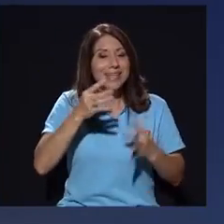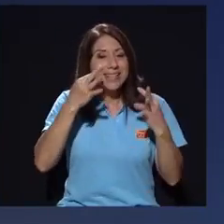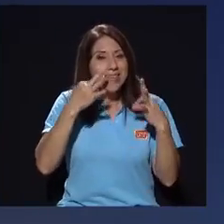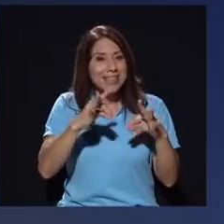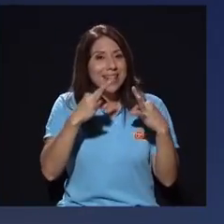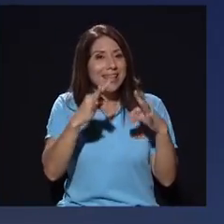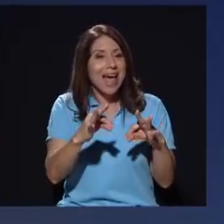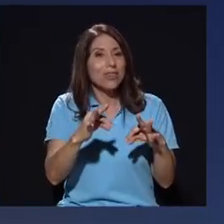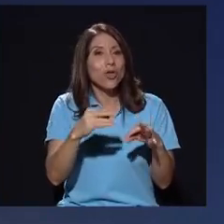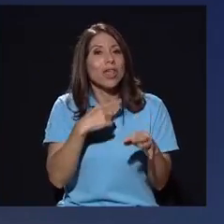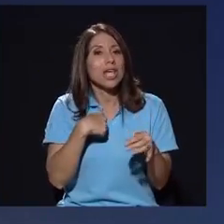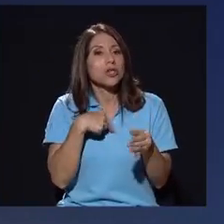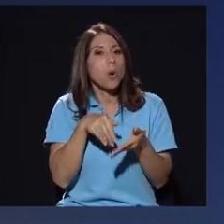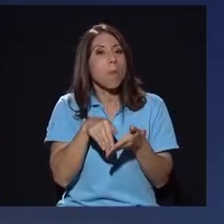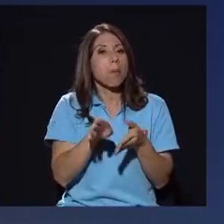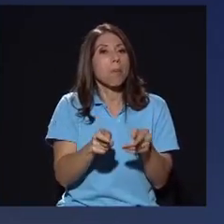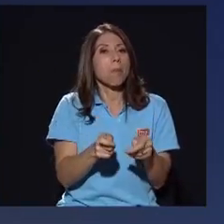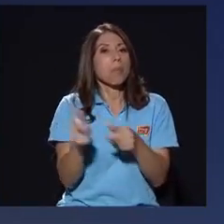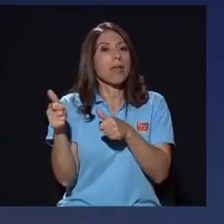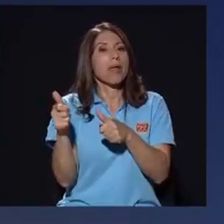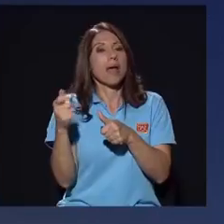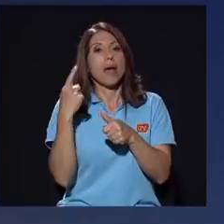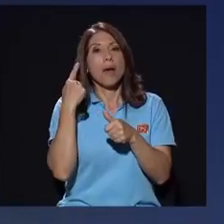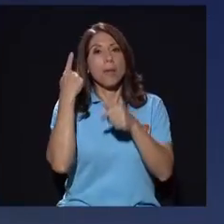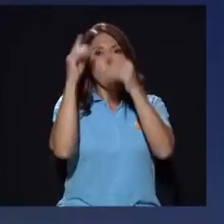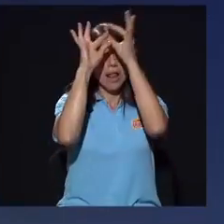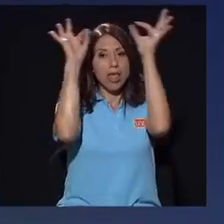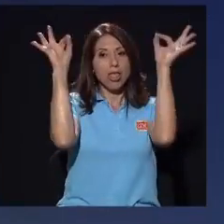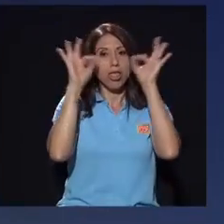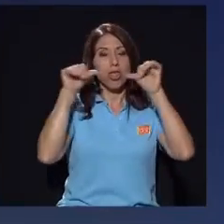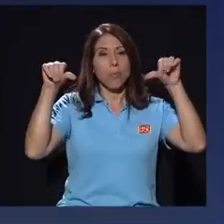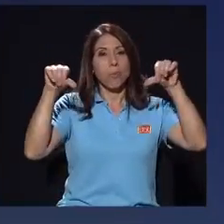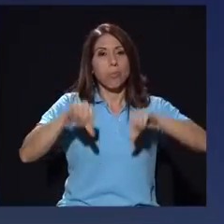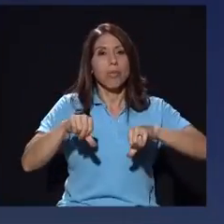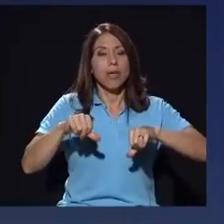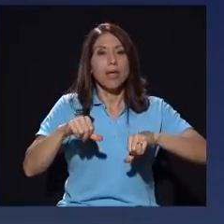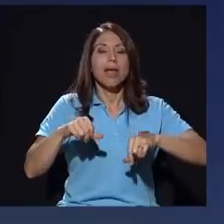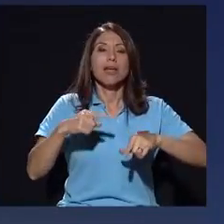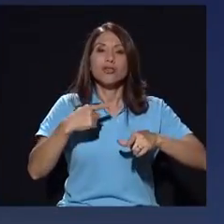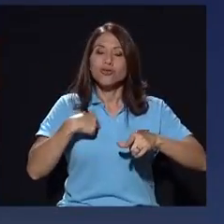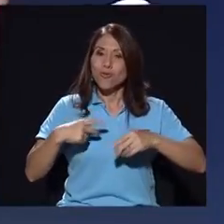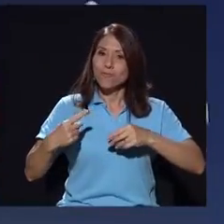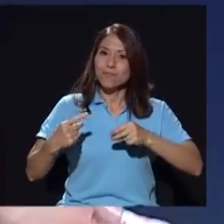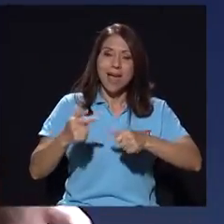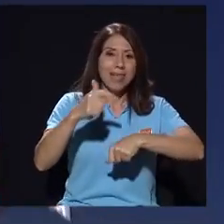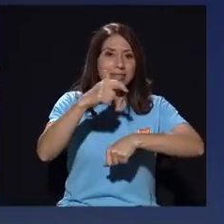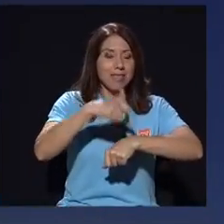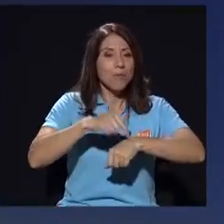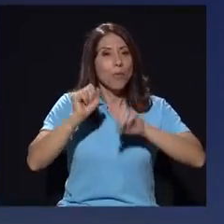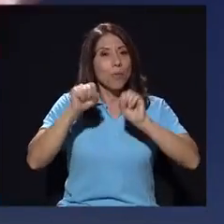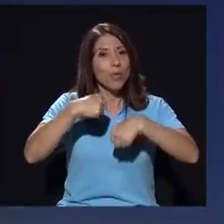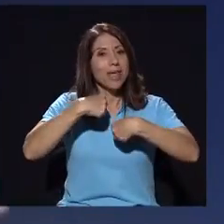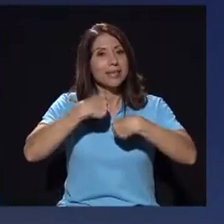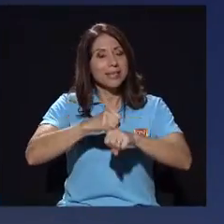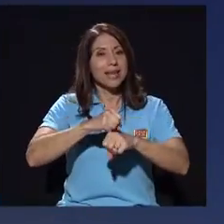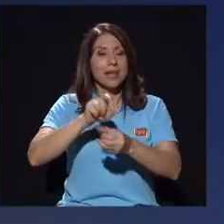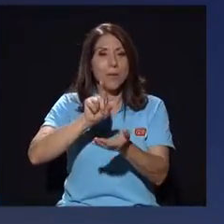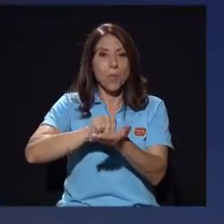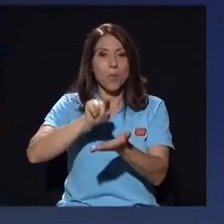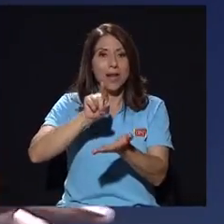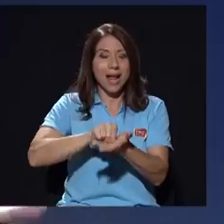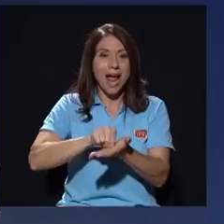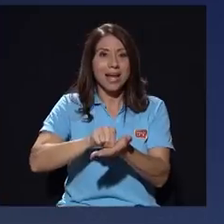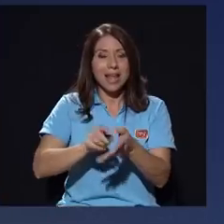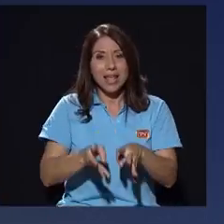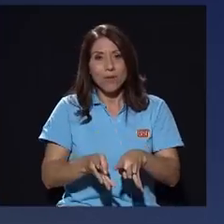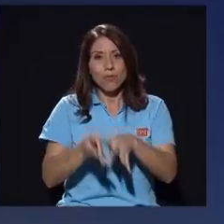desacreditarme, para desprestigiarme y es por eso que tú pude a tiempo reaccionar y tomar una medida que fue pública y notoria al publicar una conversación